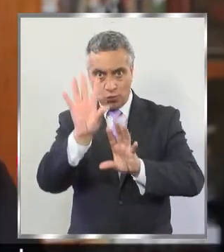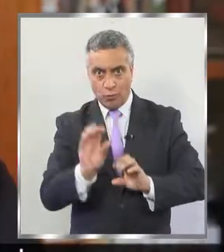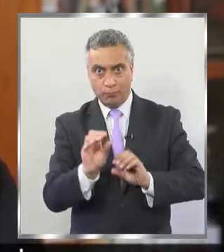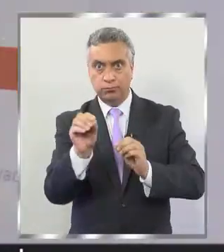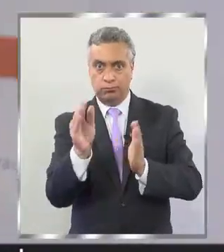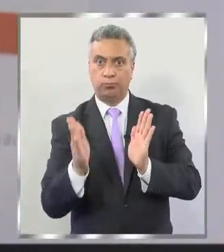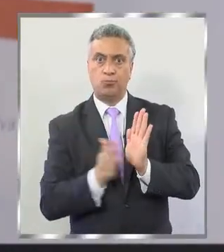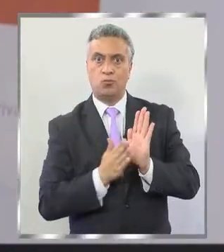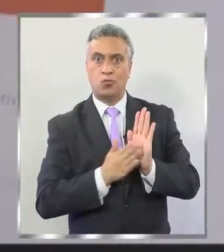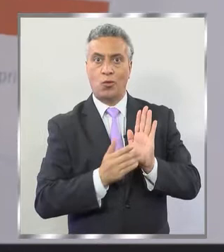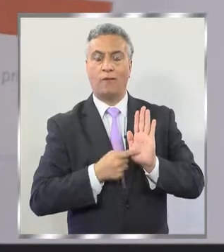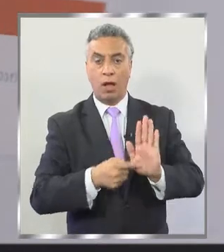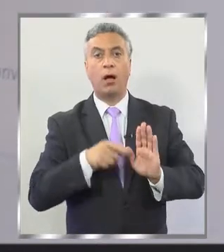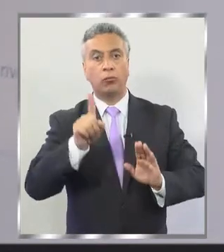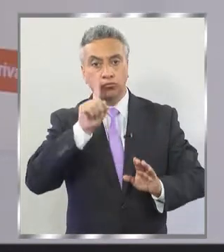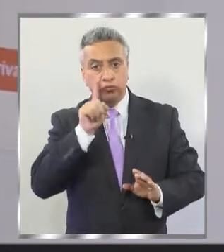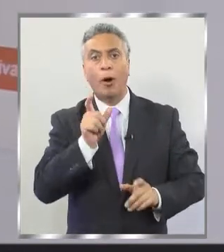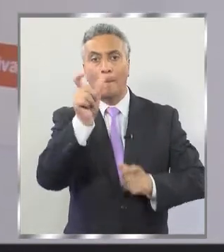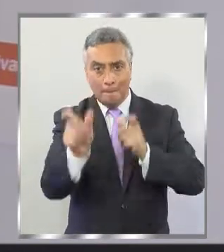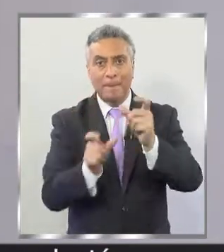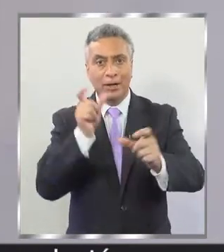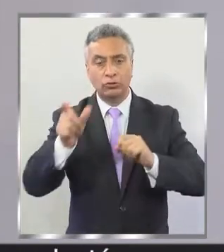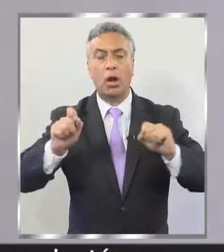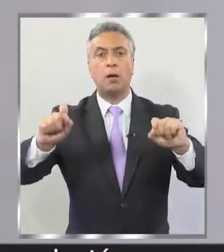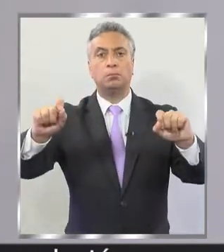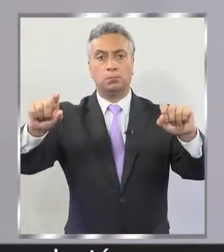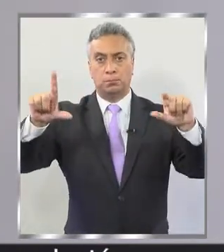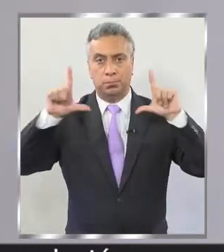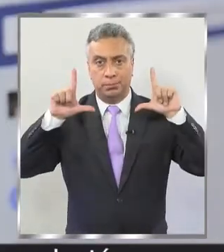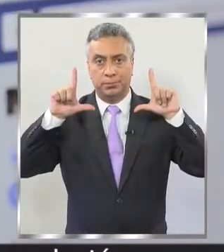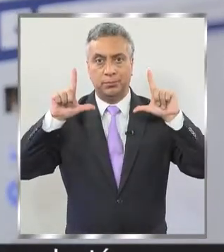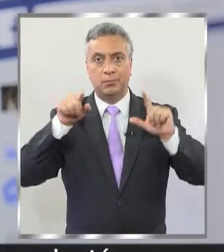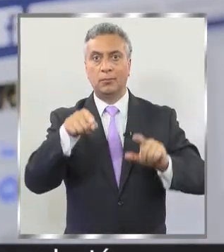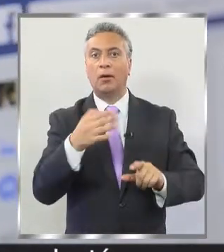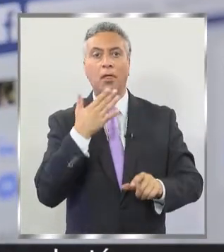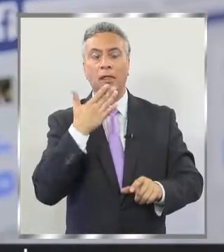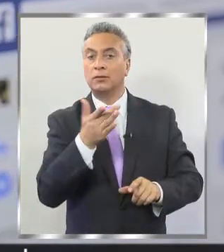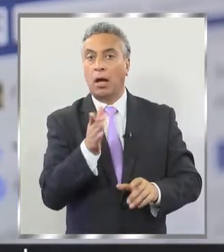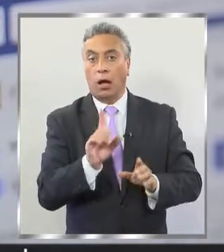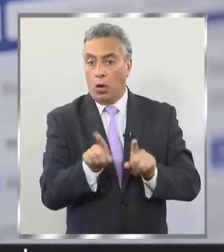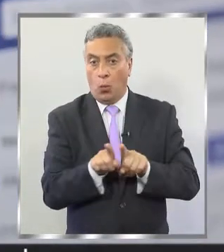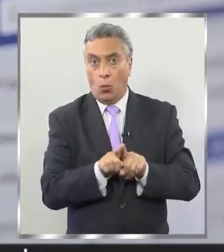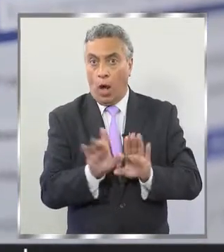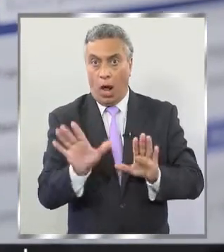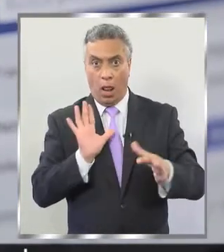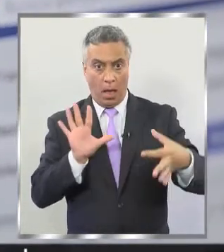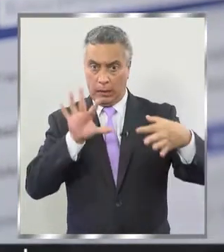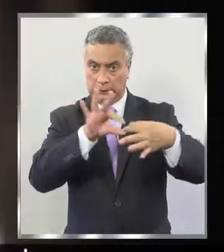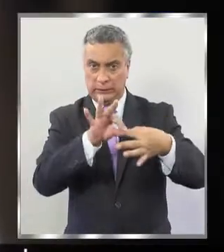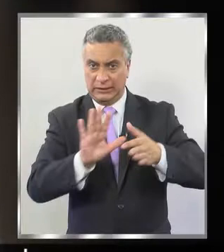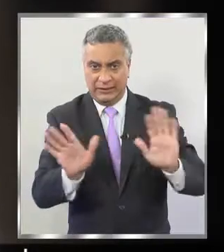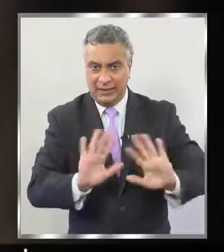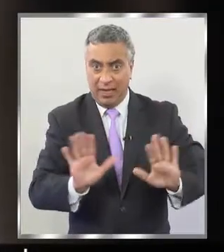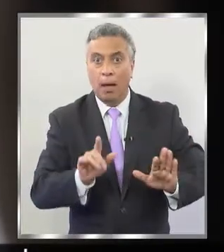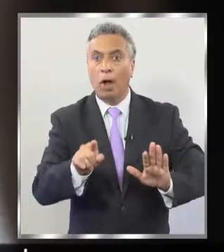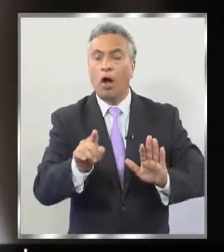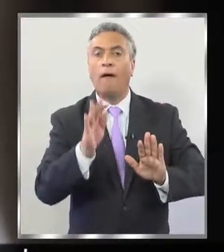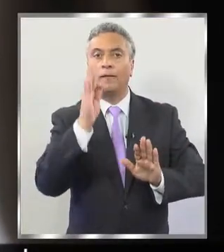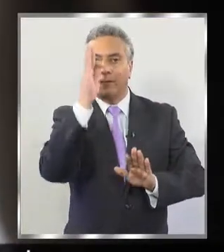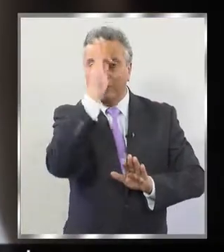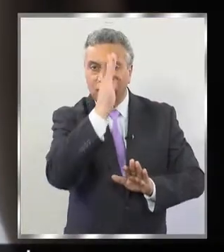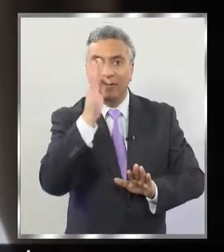Facebook, en que aparecían estas personas que aparentemente no tenían relación alguna, pero en Facebook